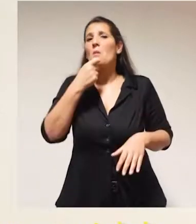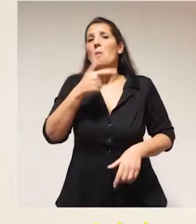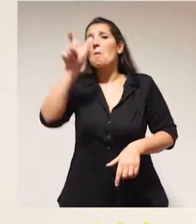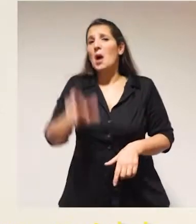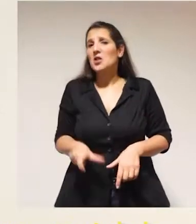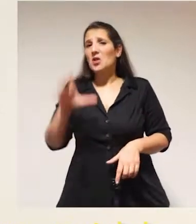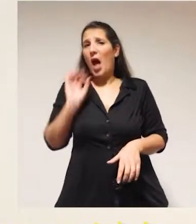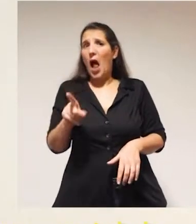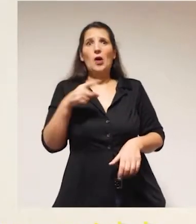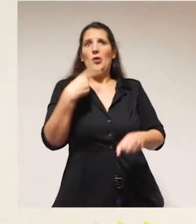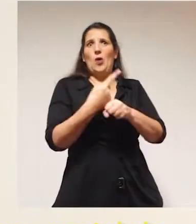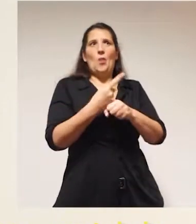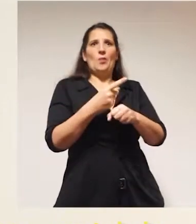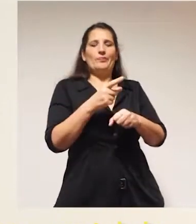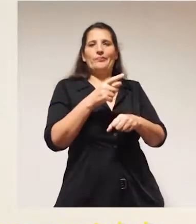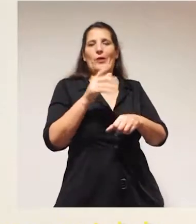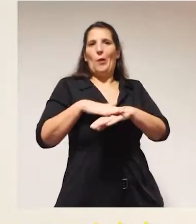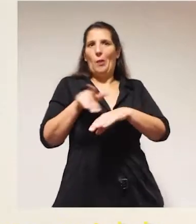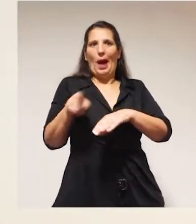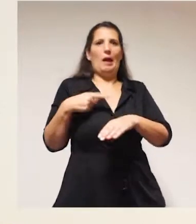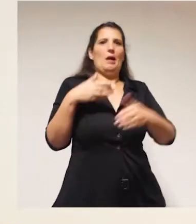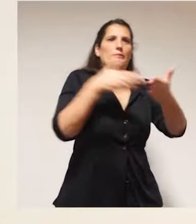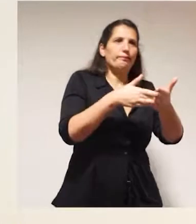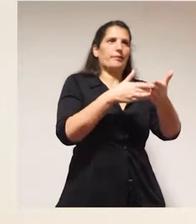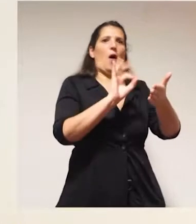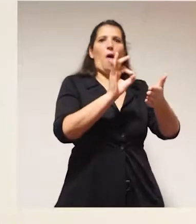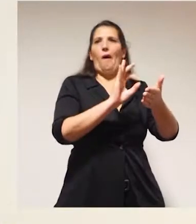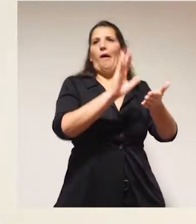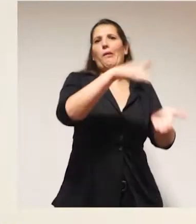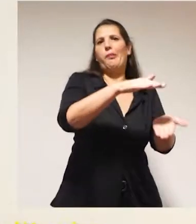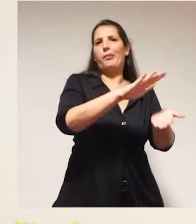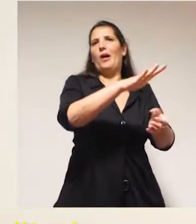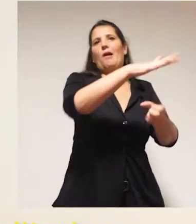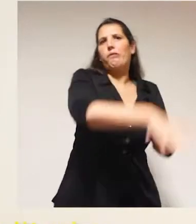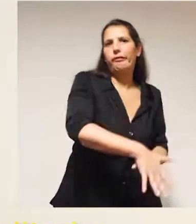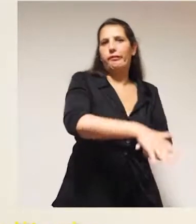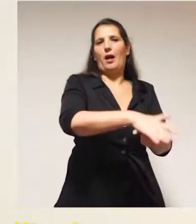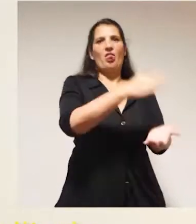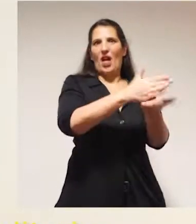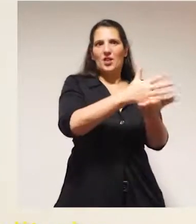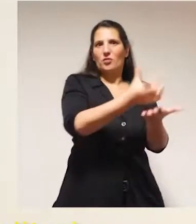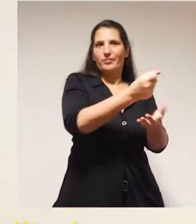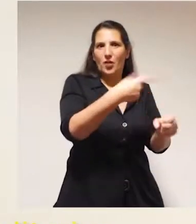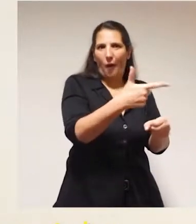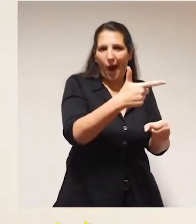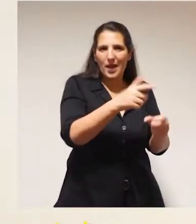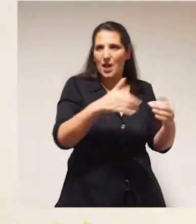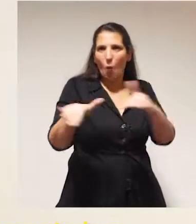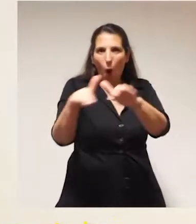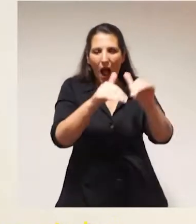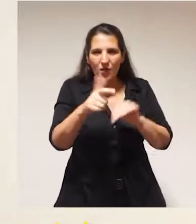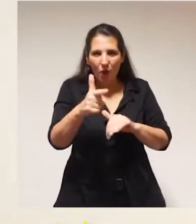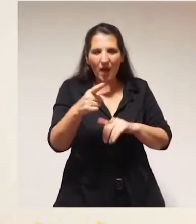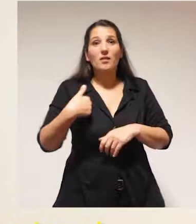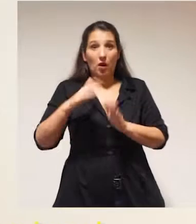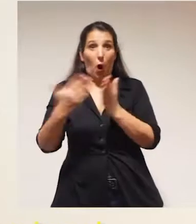arbitrariamente impida, obstruya, restrinja o de algún modo meos cabe el pleno ejercicio sobre bases igualitarias de los derechos y